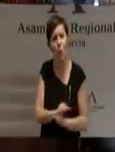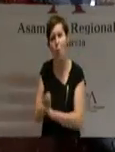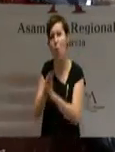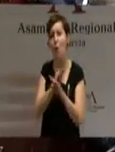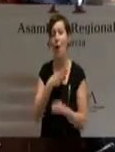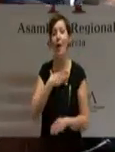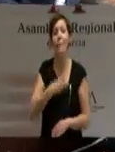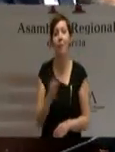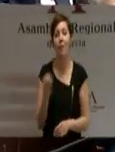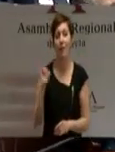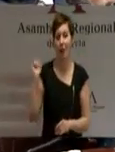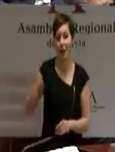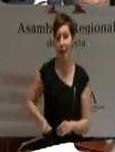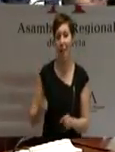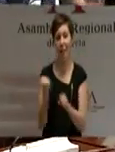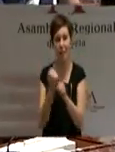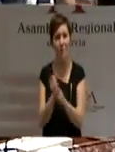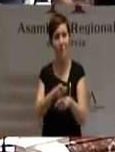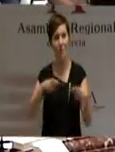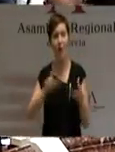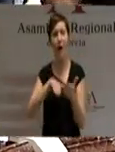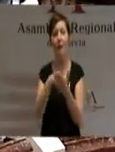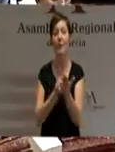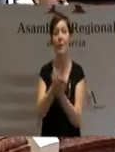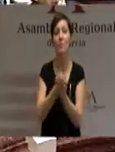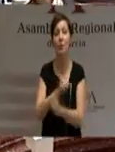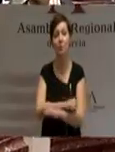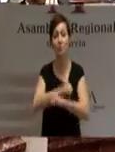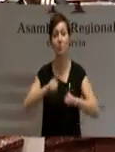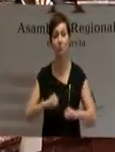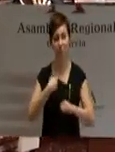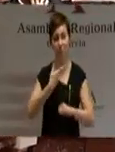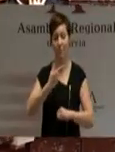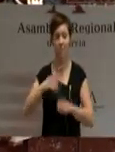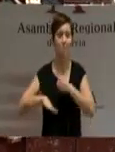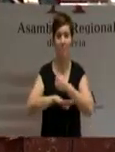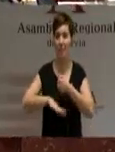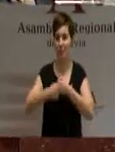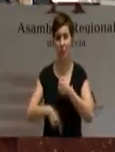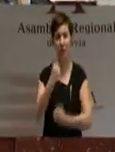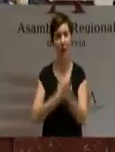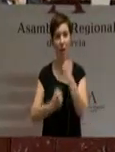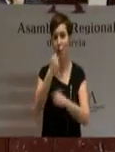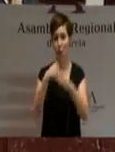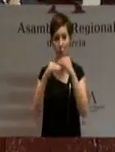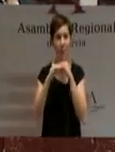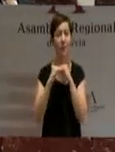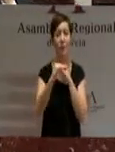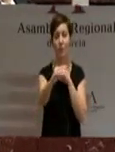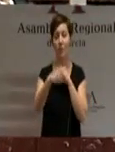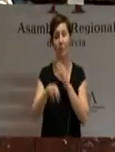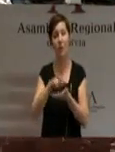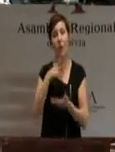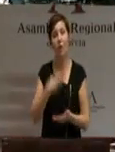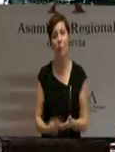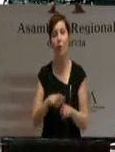empleo hasta el punto de que nuestra agricultura se constituya en pilar básico de nuestra economía, estandarte del cooperativismo y sello de